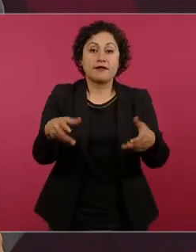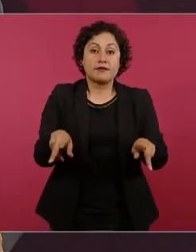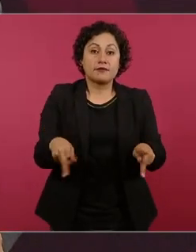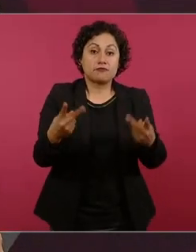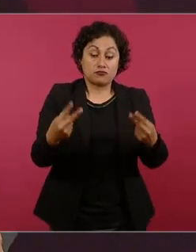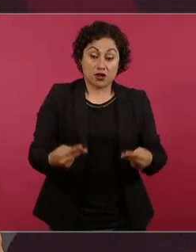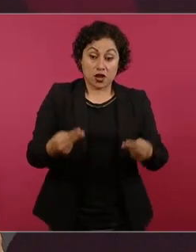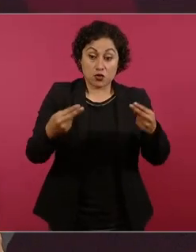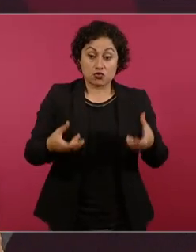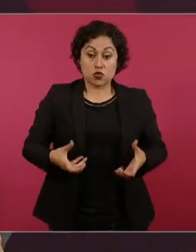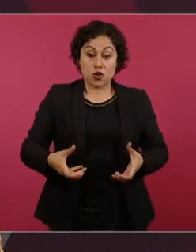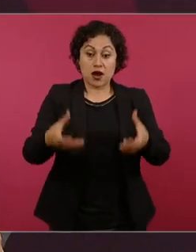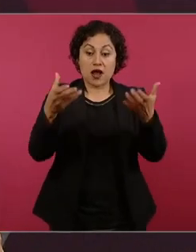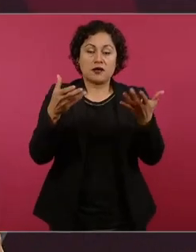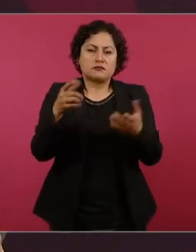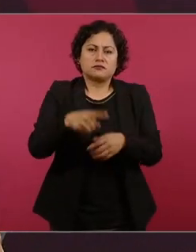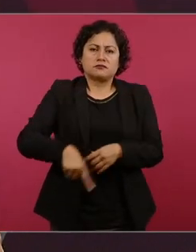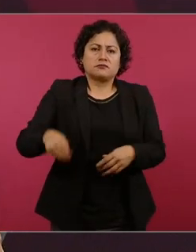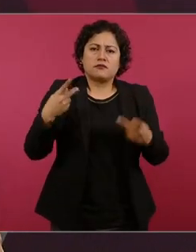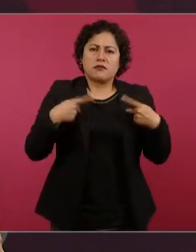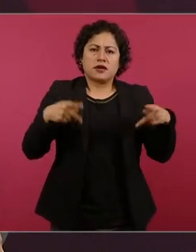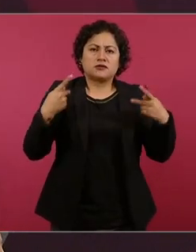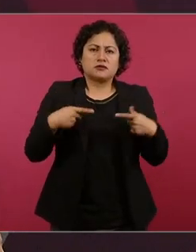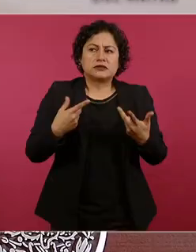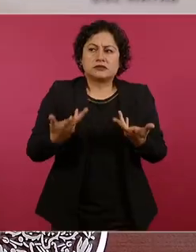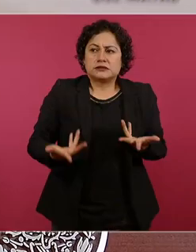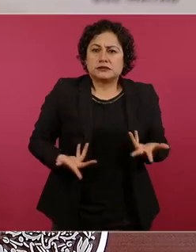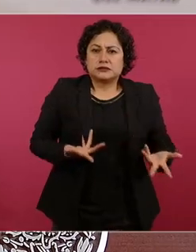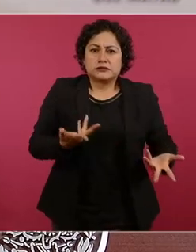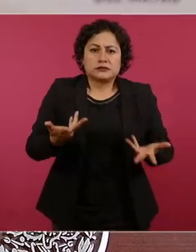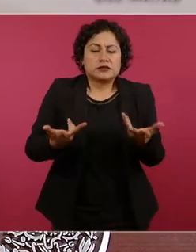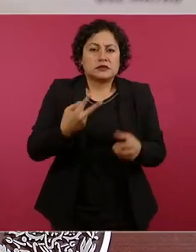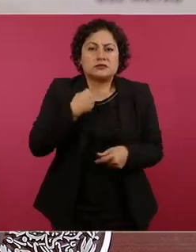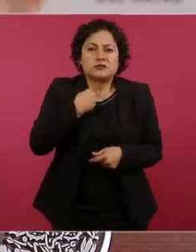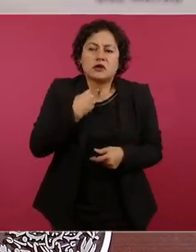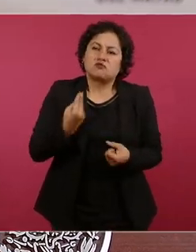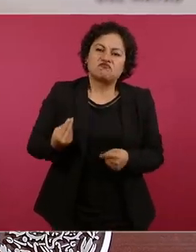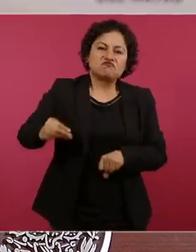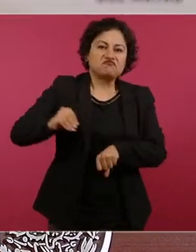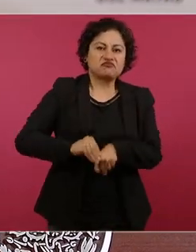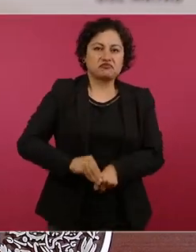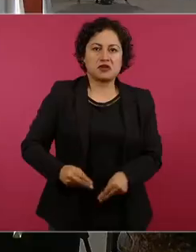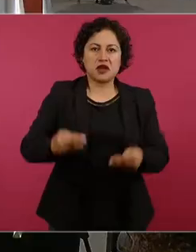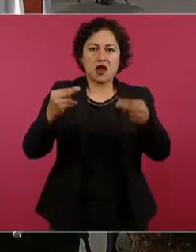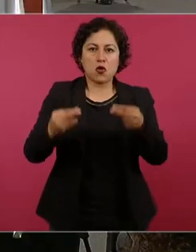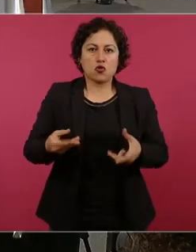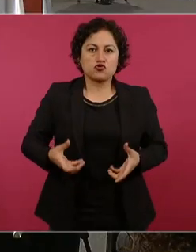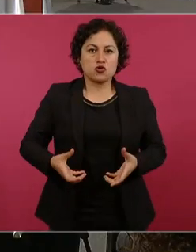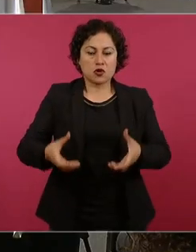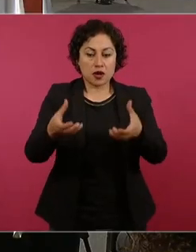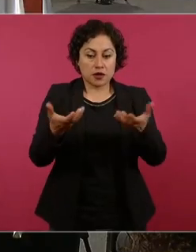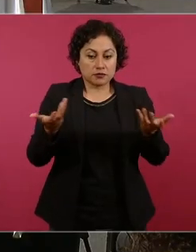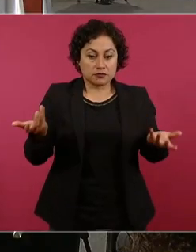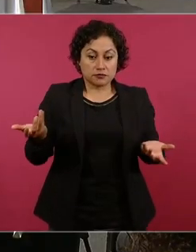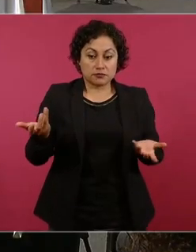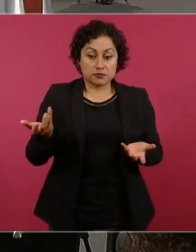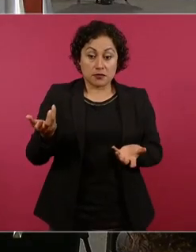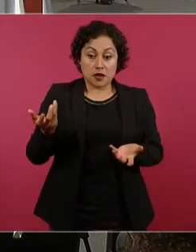sobre todo en épocas de crisis y que ese era el problema cuando